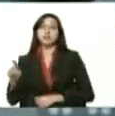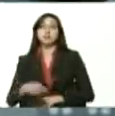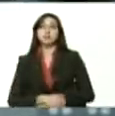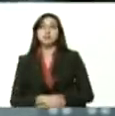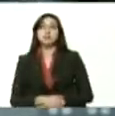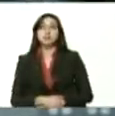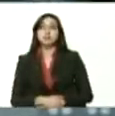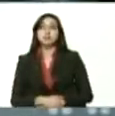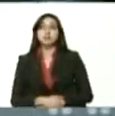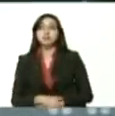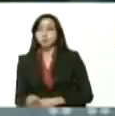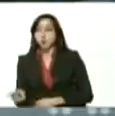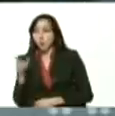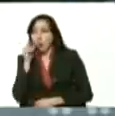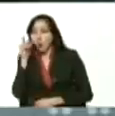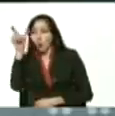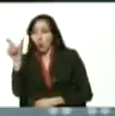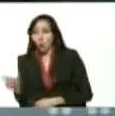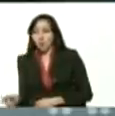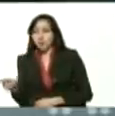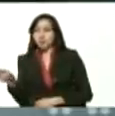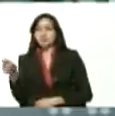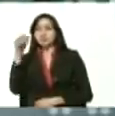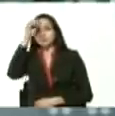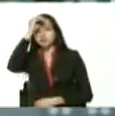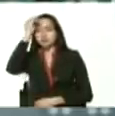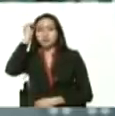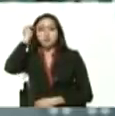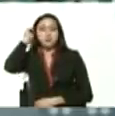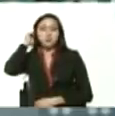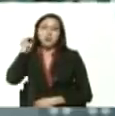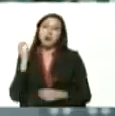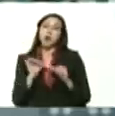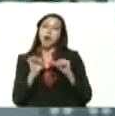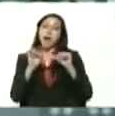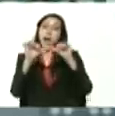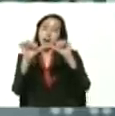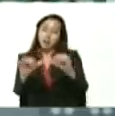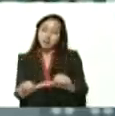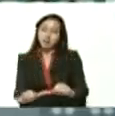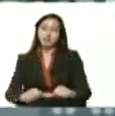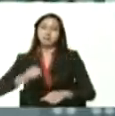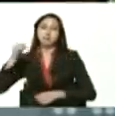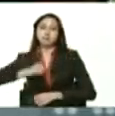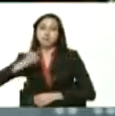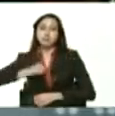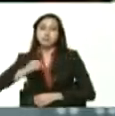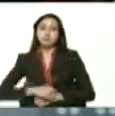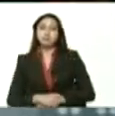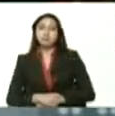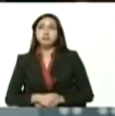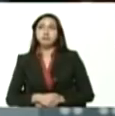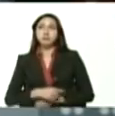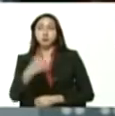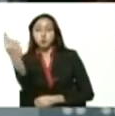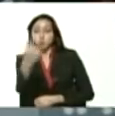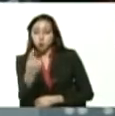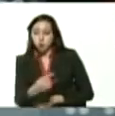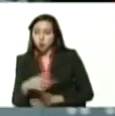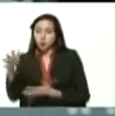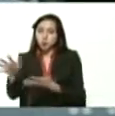llechea te llechea tenemos que avanzar amarrar el mapa nacional productivo